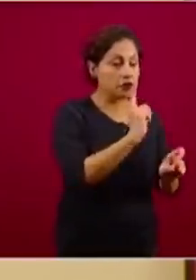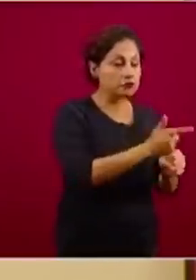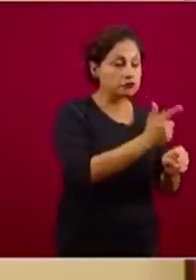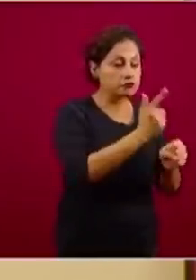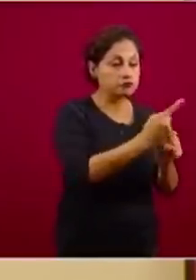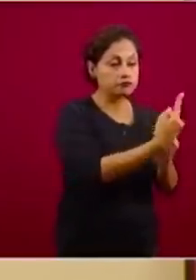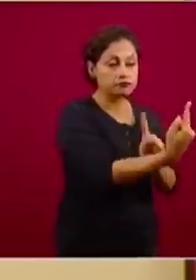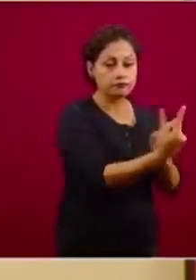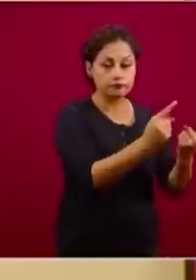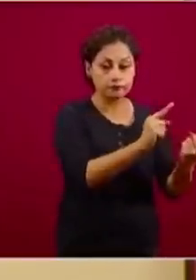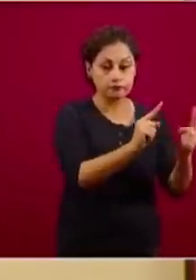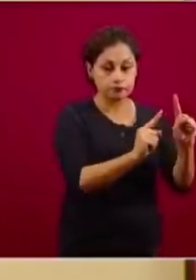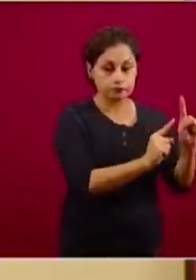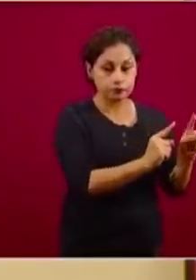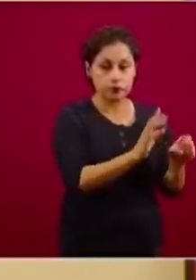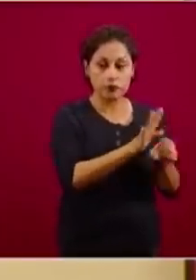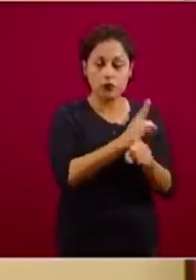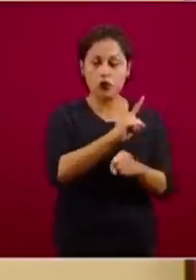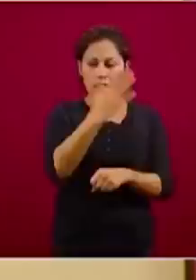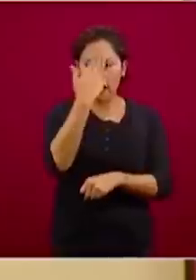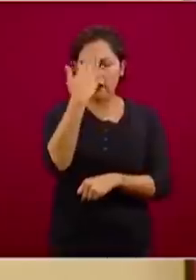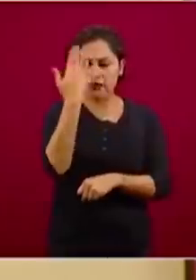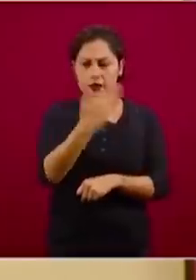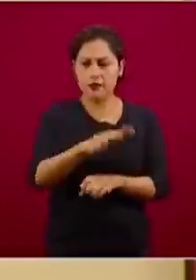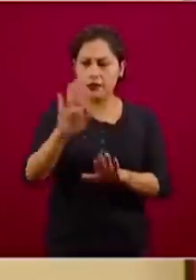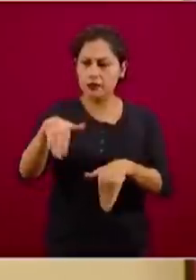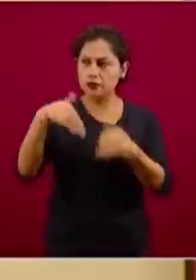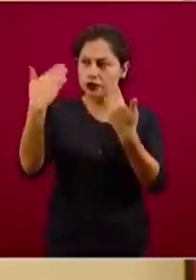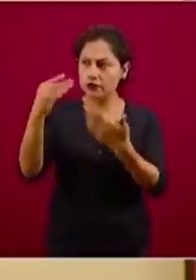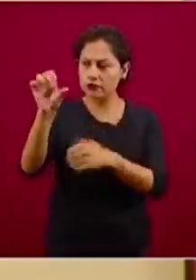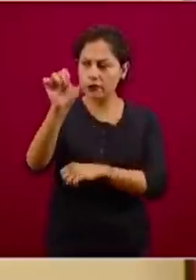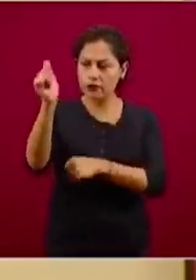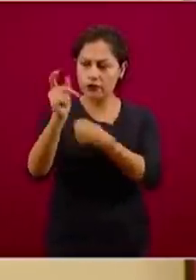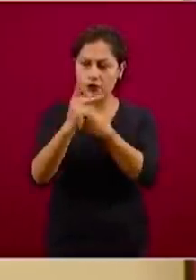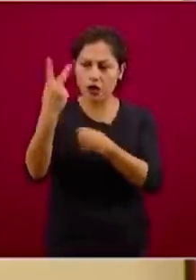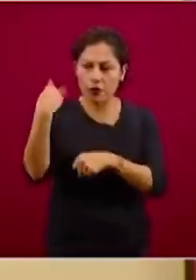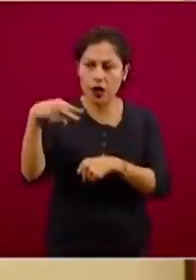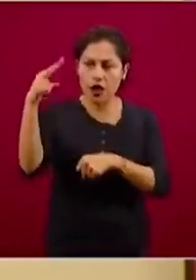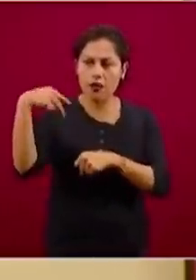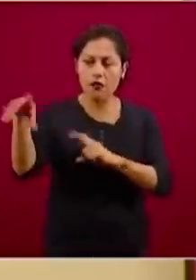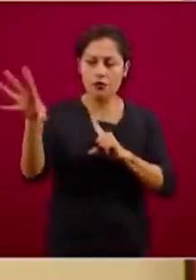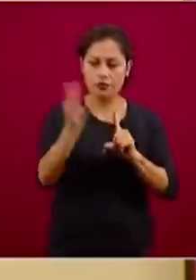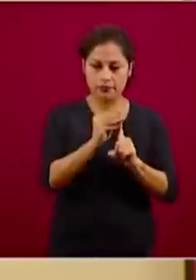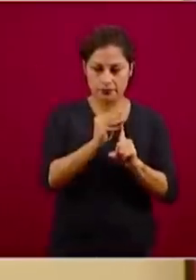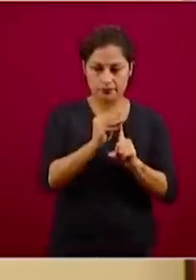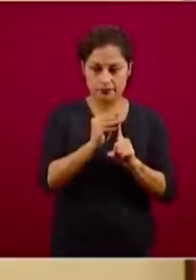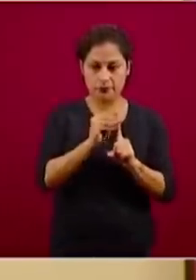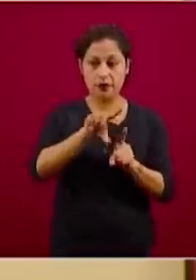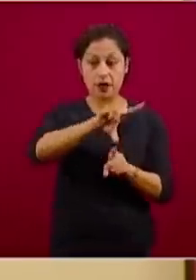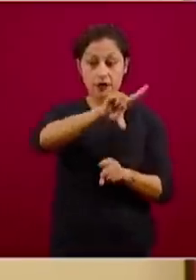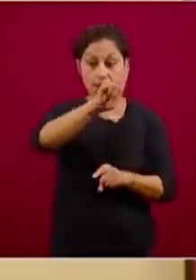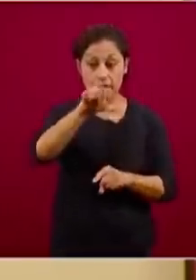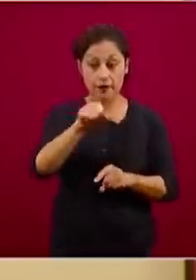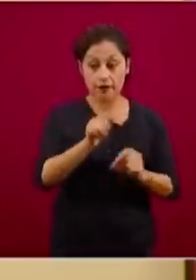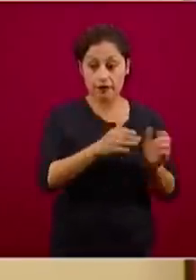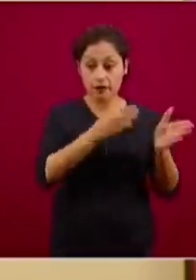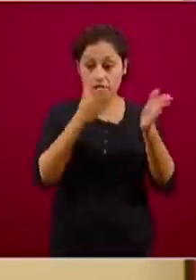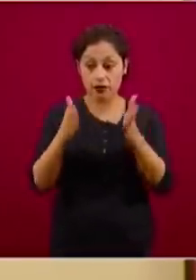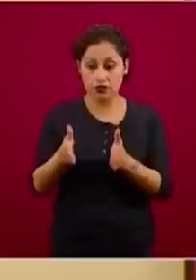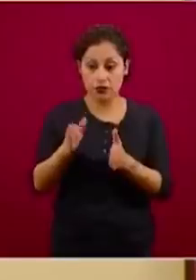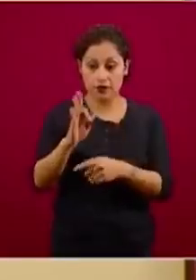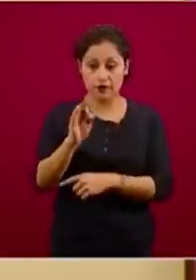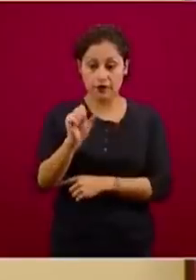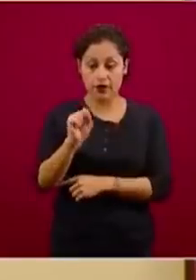casos venían de fuera, de otros países que tenían transmisión muy activa. En la fase 2 teníamos